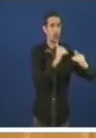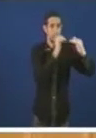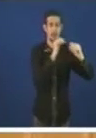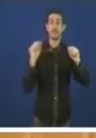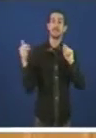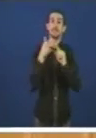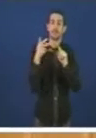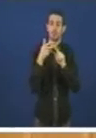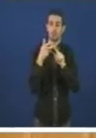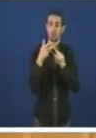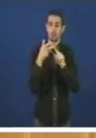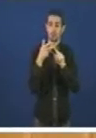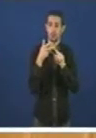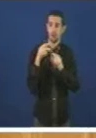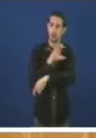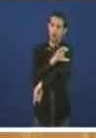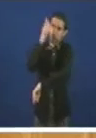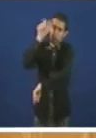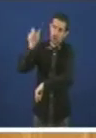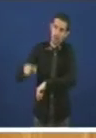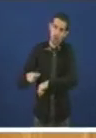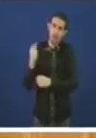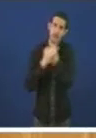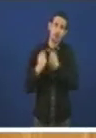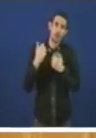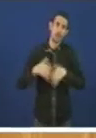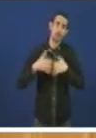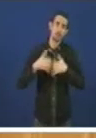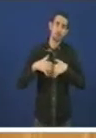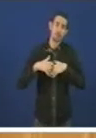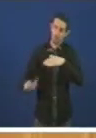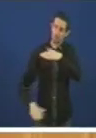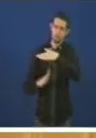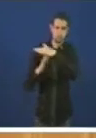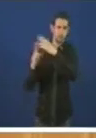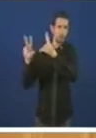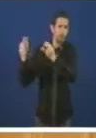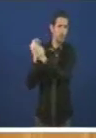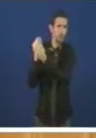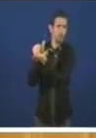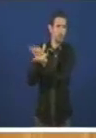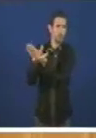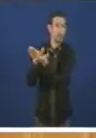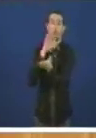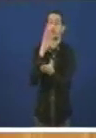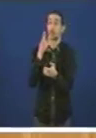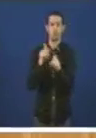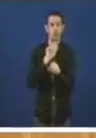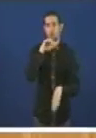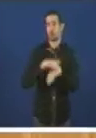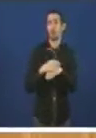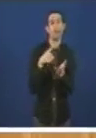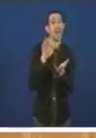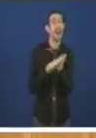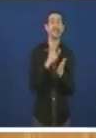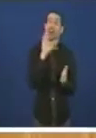Que cese o Consellerio de Economía e Industria por incumprimento do manifesto dunha resolución unánime do Parlamento Galego. Veixo que